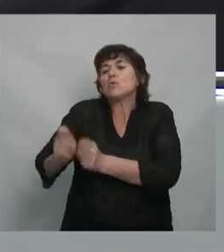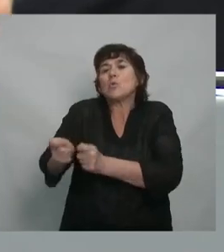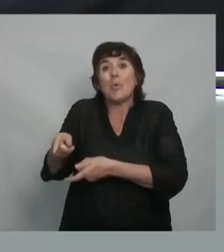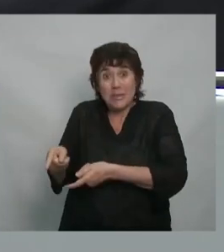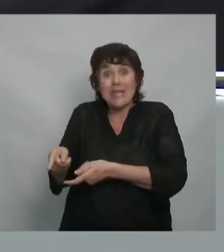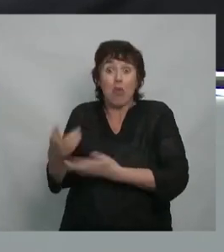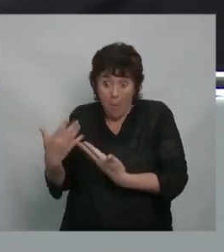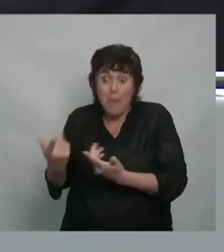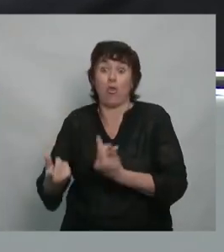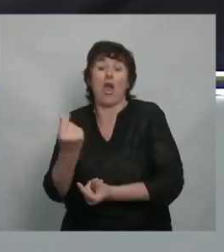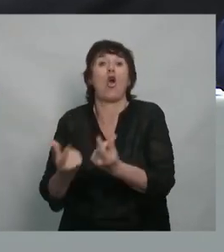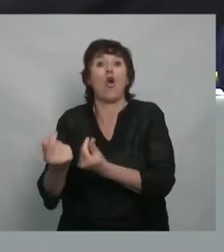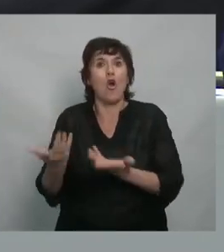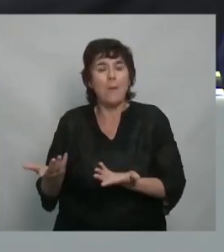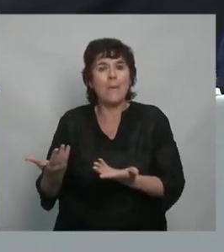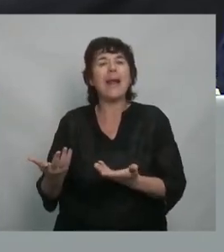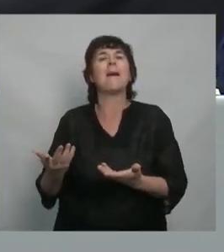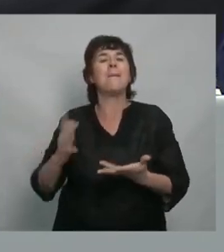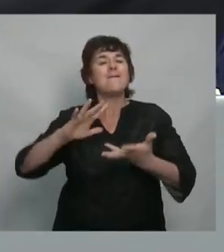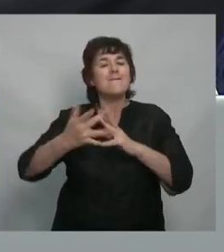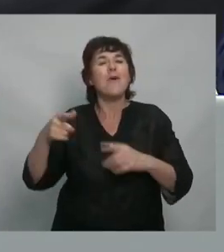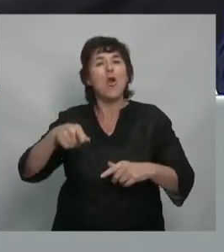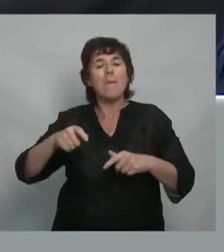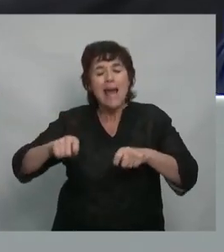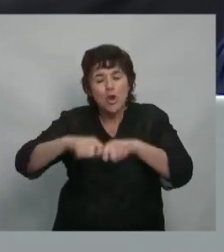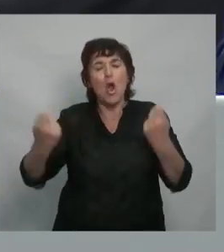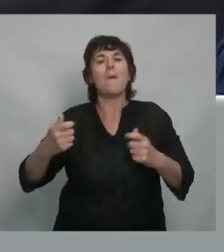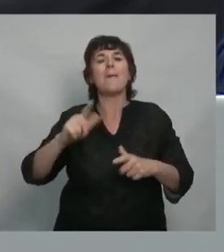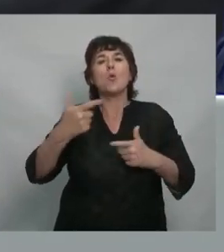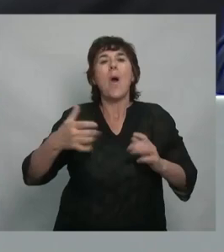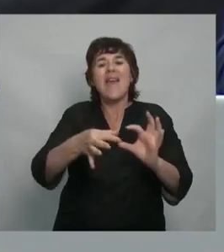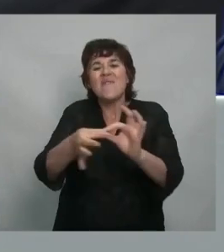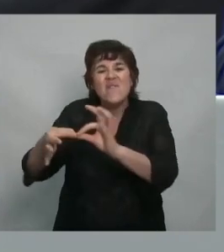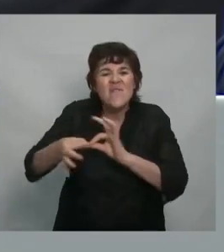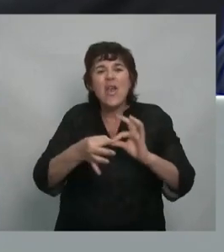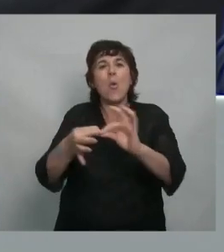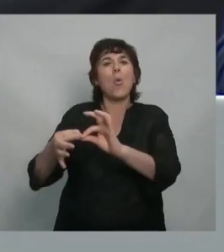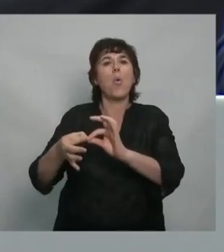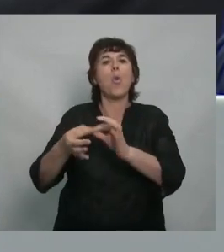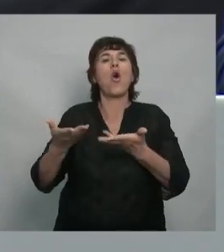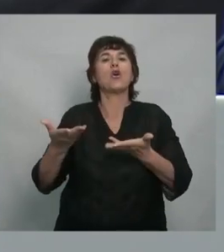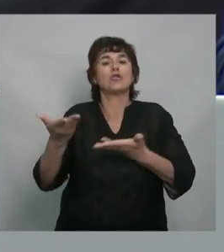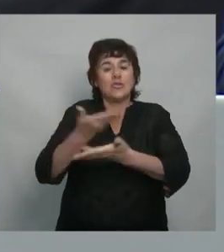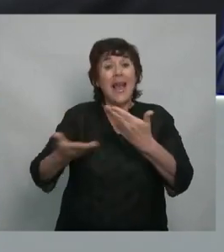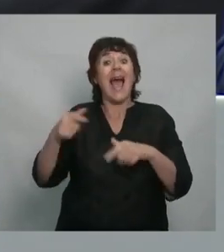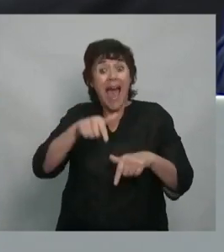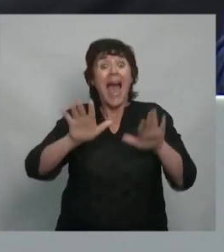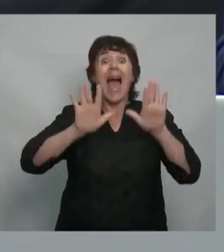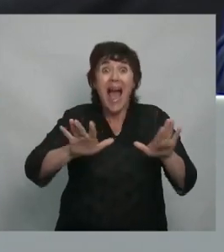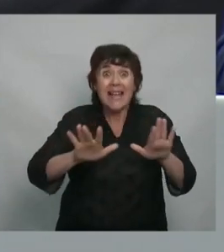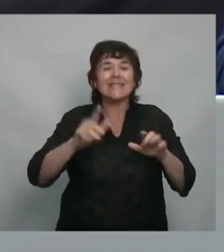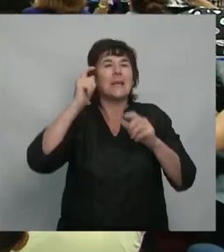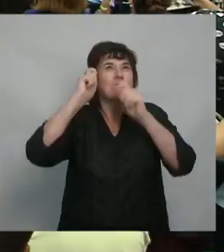para romper los vínculos de solidaridad de la sociedad. Así operó el neoliberalismo